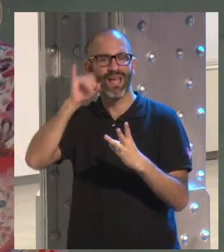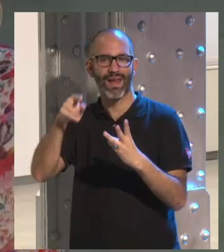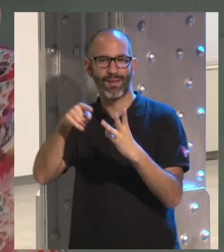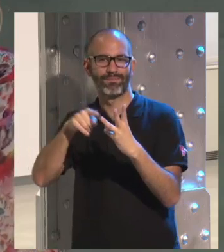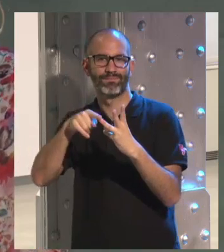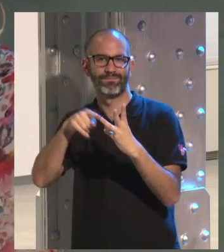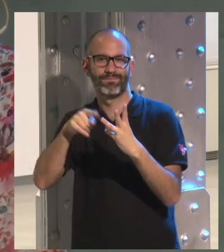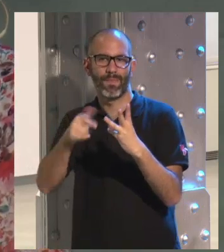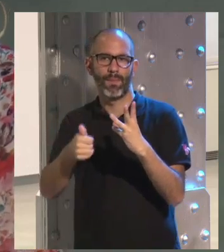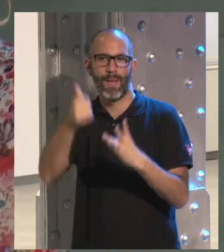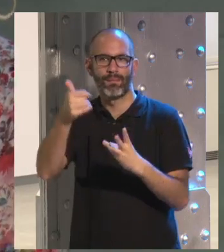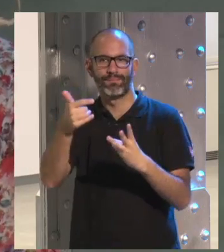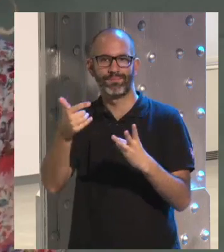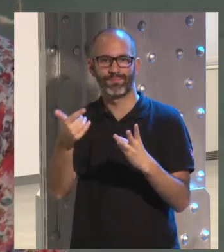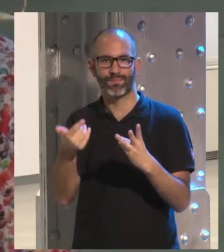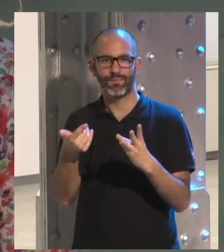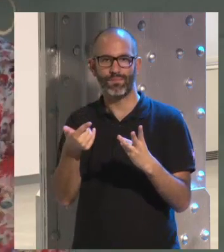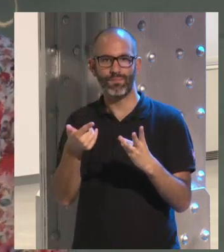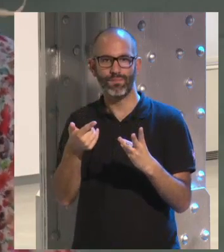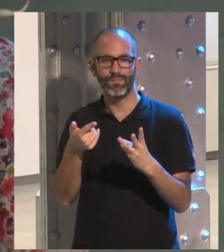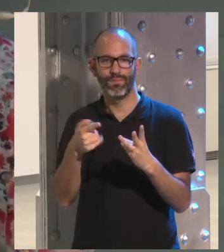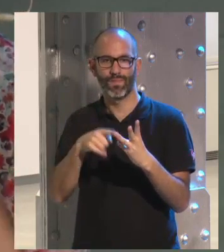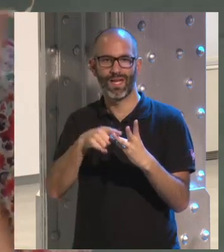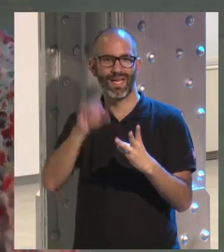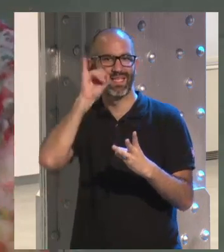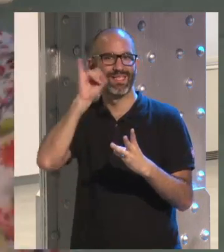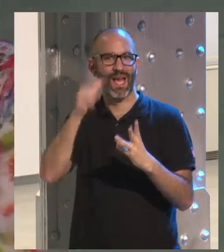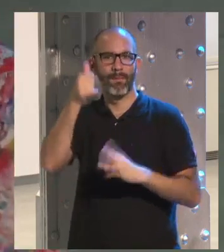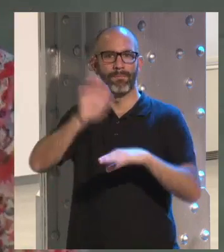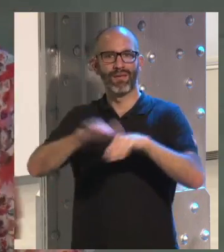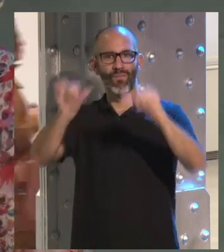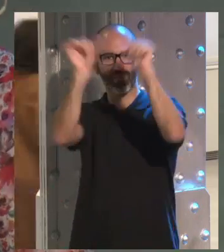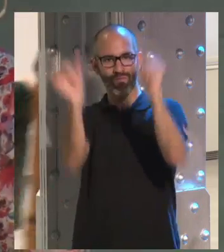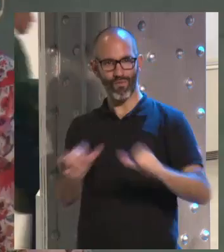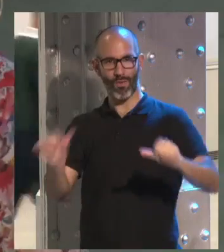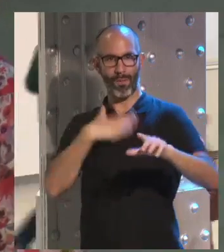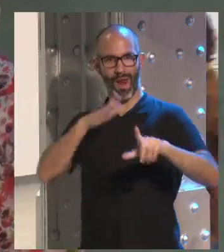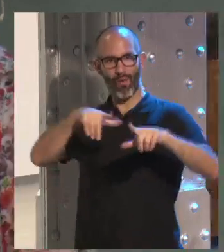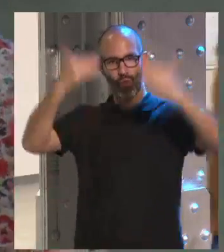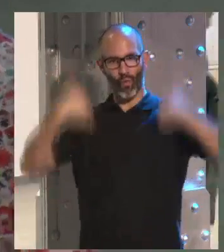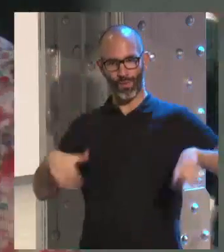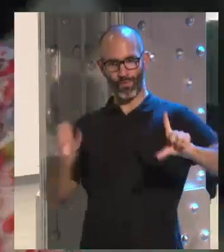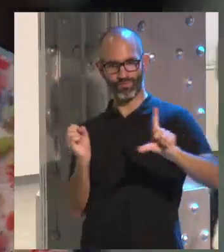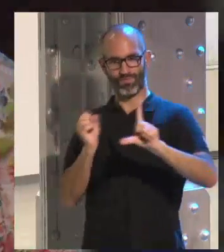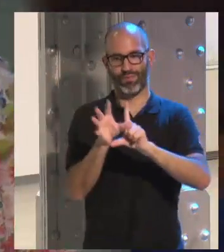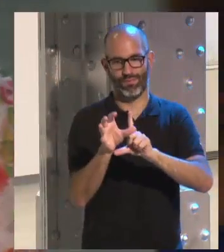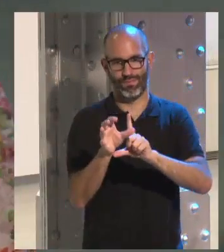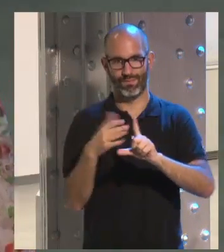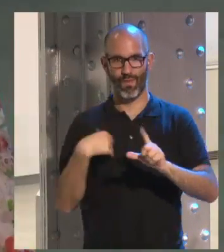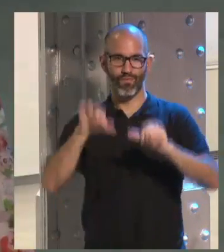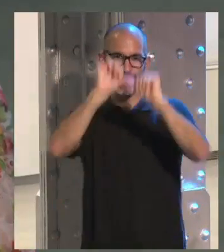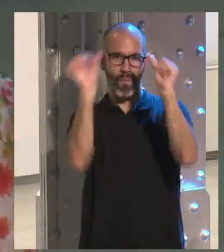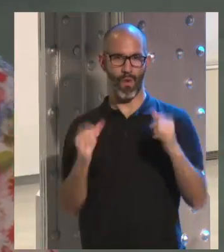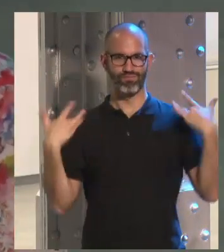término que se utiliza mucho ahora que es Instagram, es postureo, ¿vale? Ahí lo dejo. ¿Qué ocurre con la